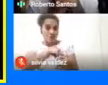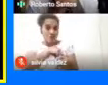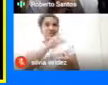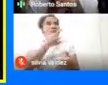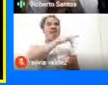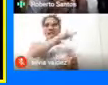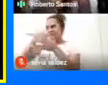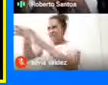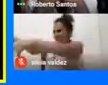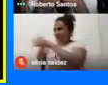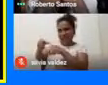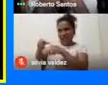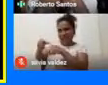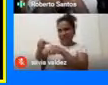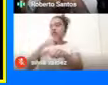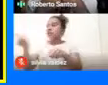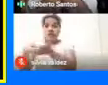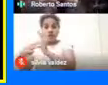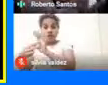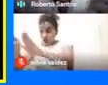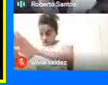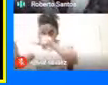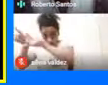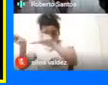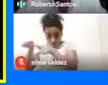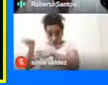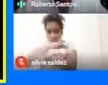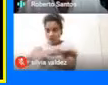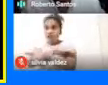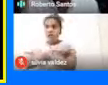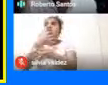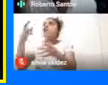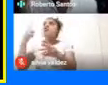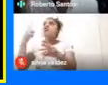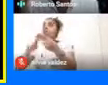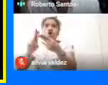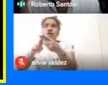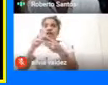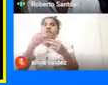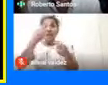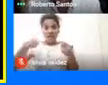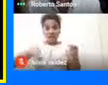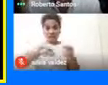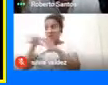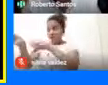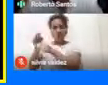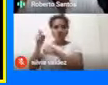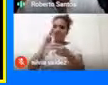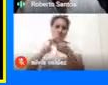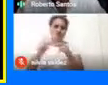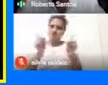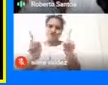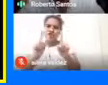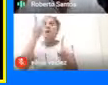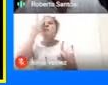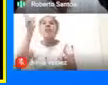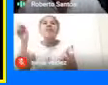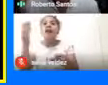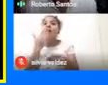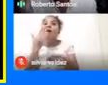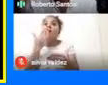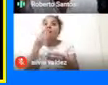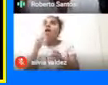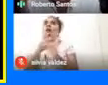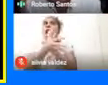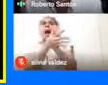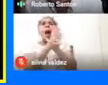Españoles Es decir No Los páramos No se conocieron Para ninguno De los cronistas Porque los indígenas No comentaban